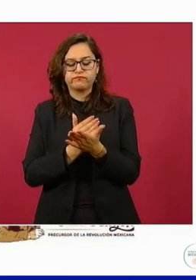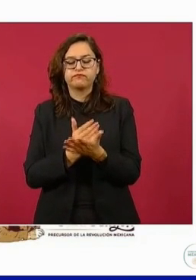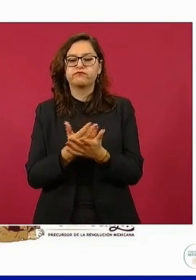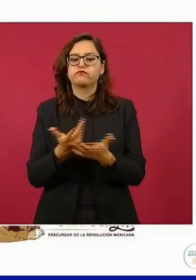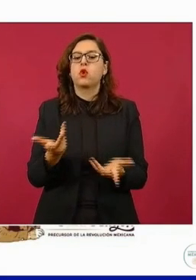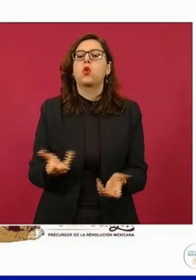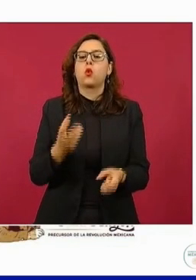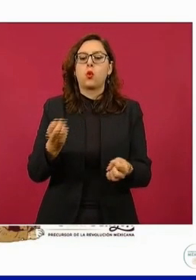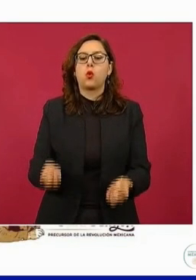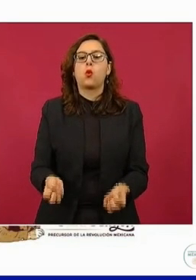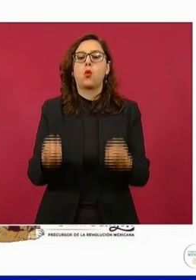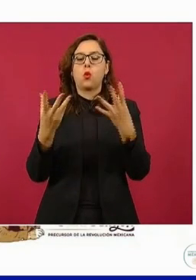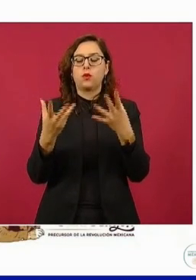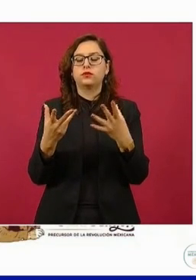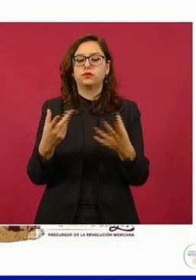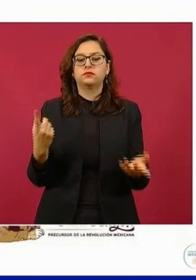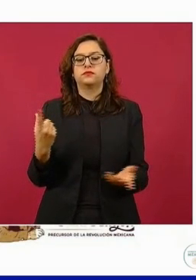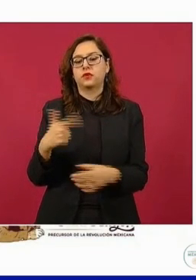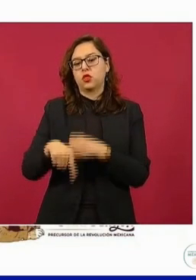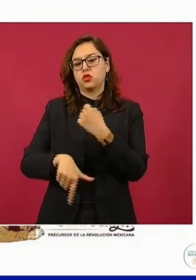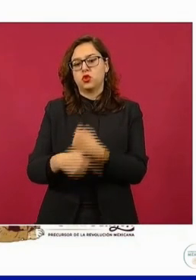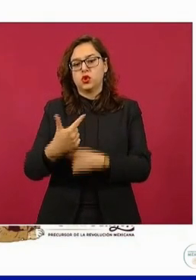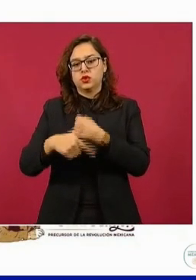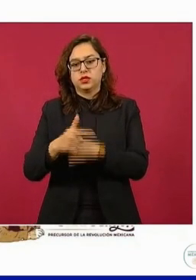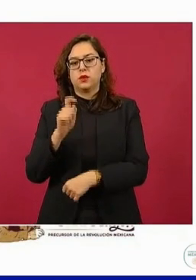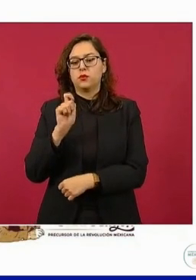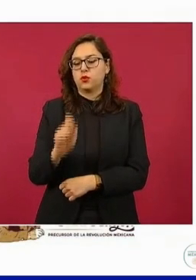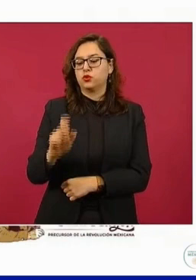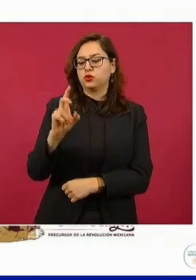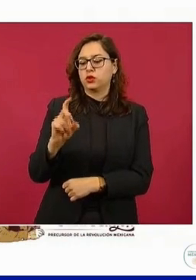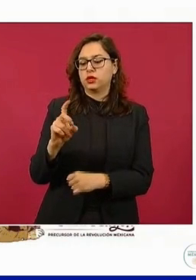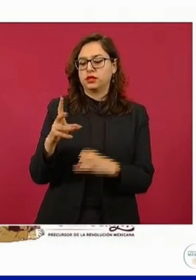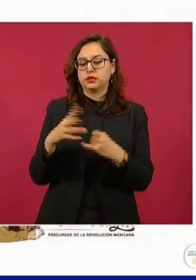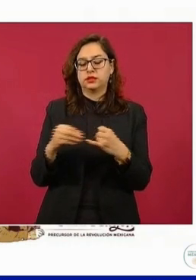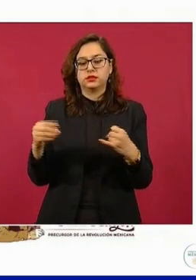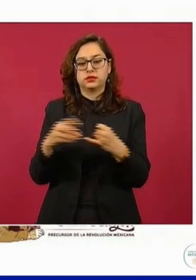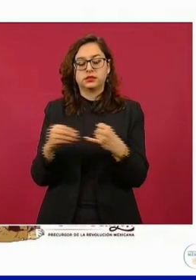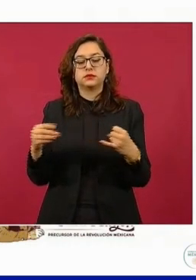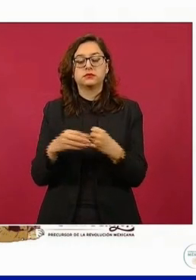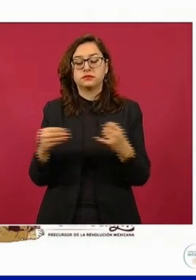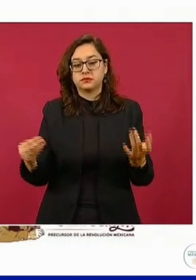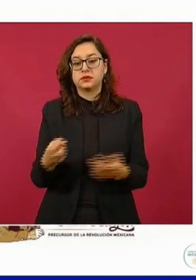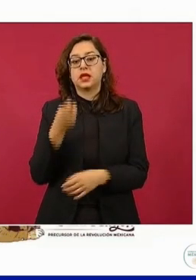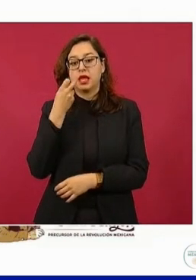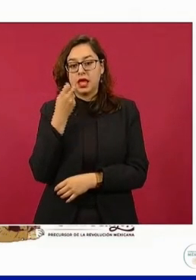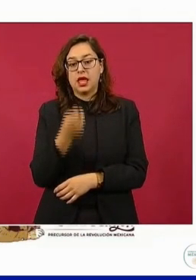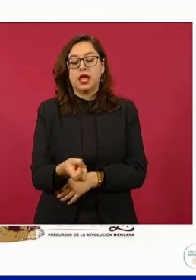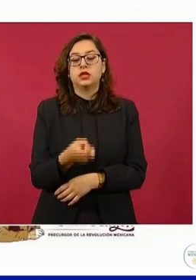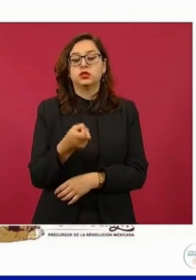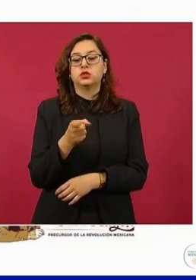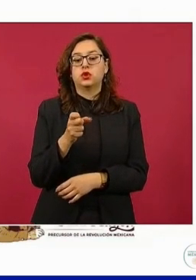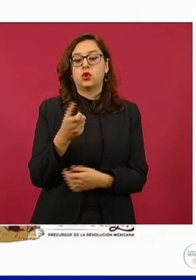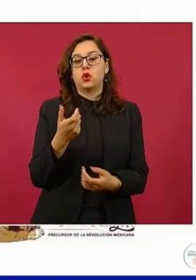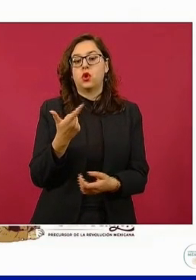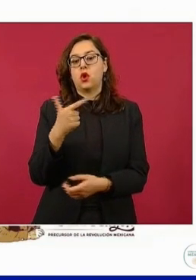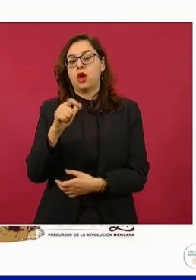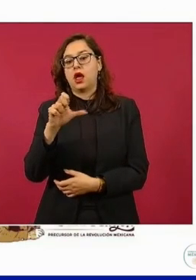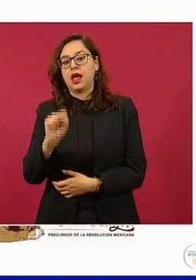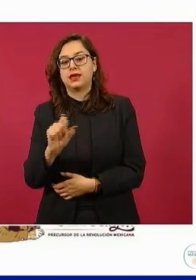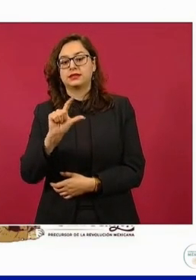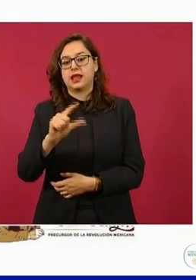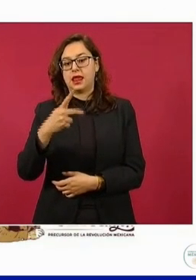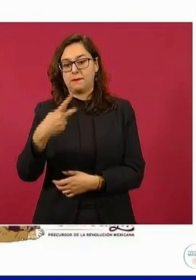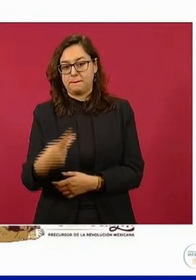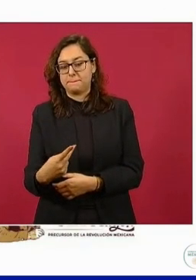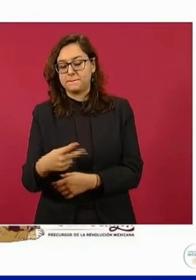máximos, la semana pasada 12 pesos con 30 centavos. Esto es gas LP para tanque estacionario,